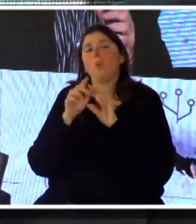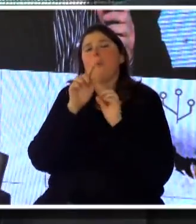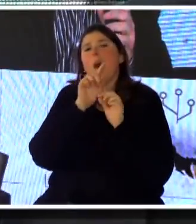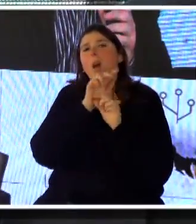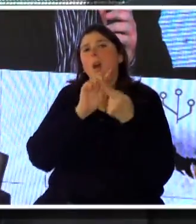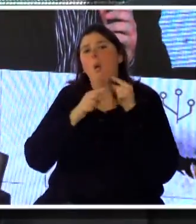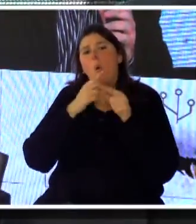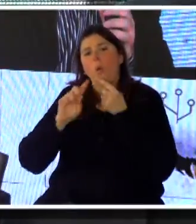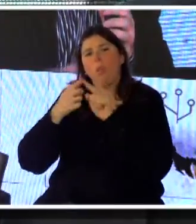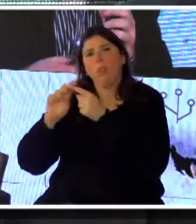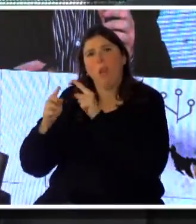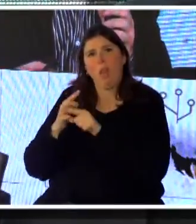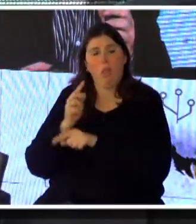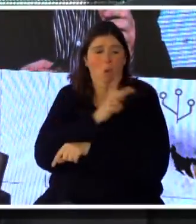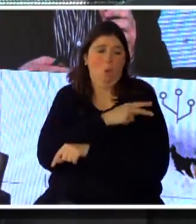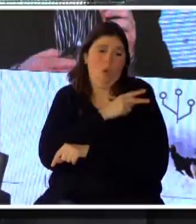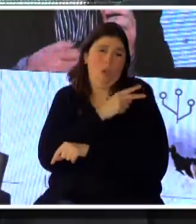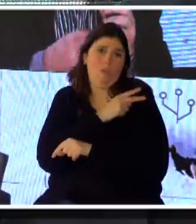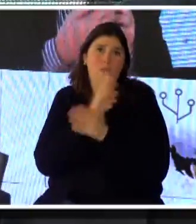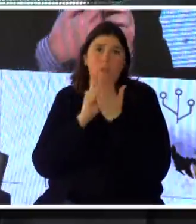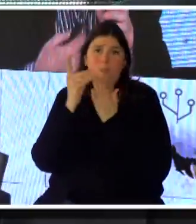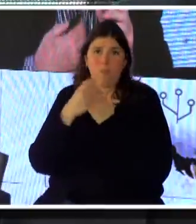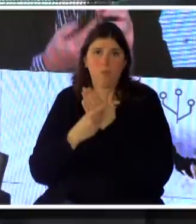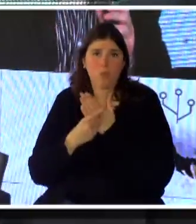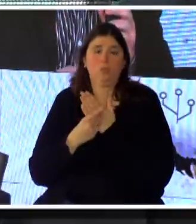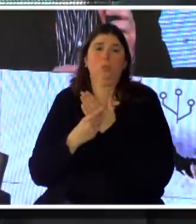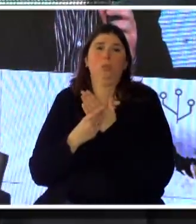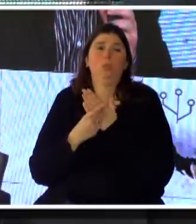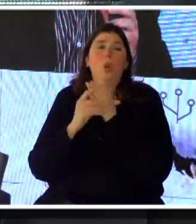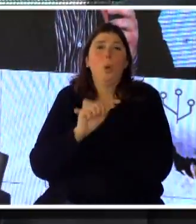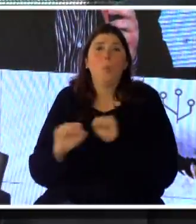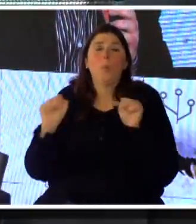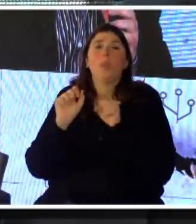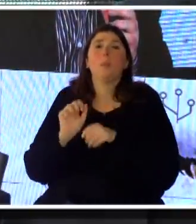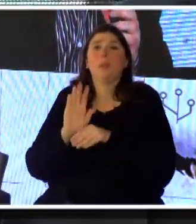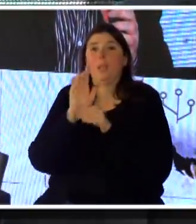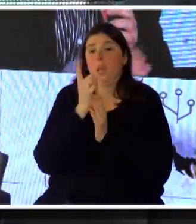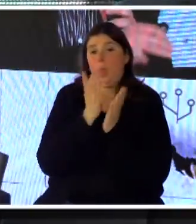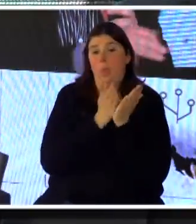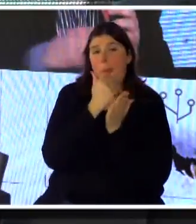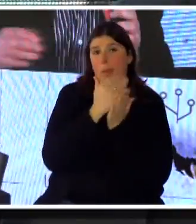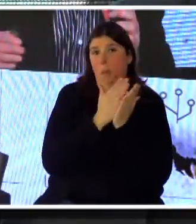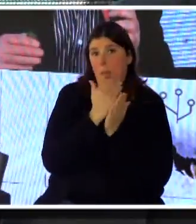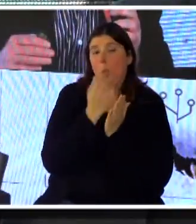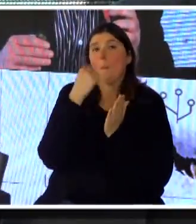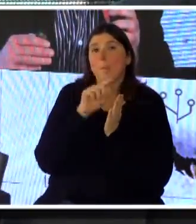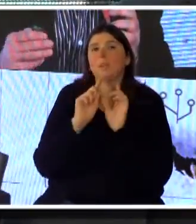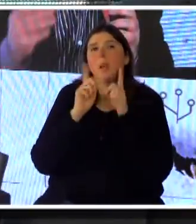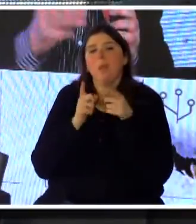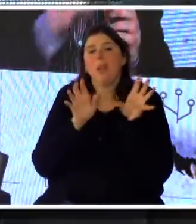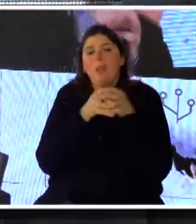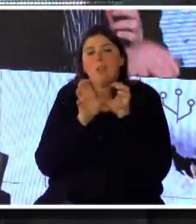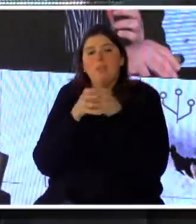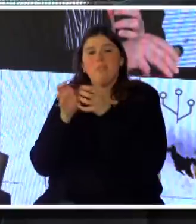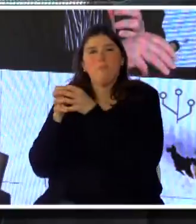coordinación transversal, con jefes de proyectos que pueden pertenecer a un determinado departamento, pero con equipos transversales al